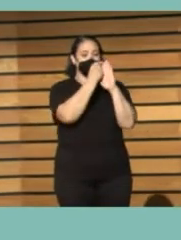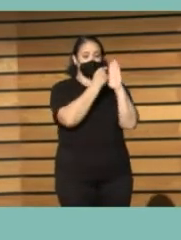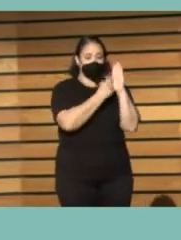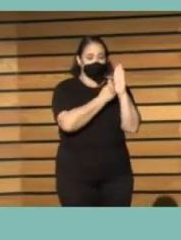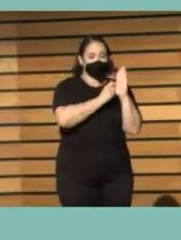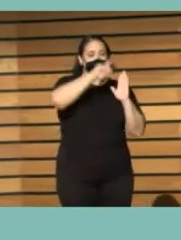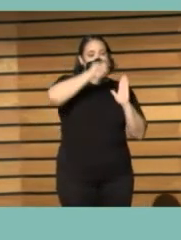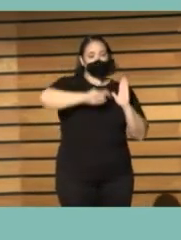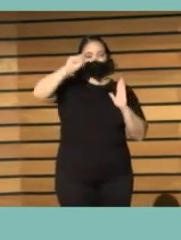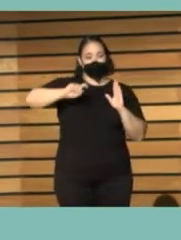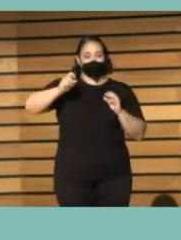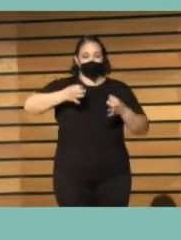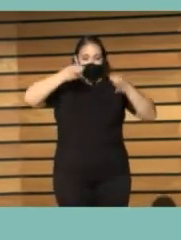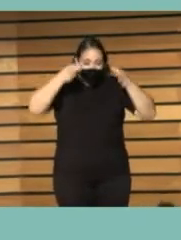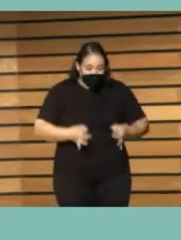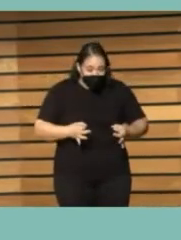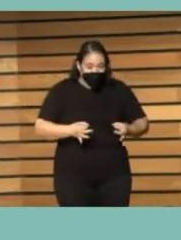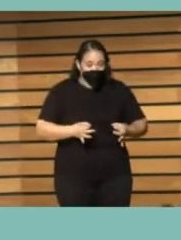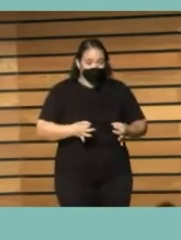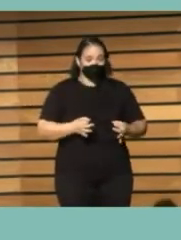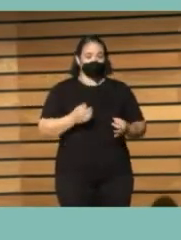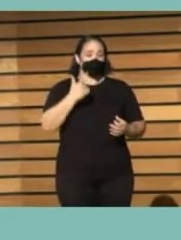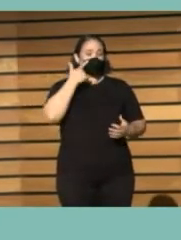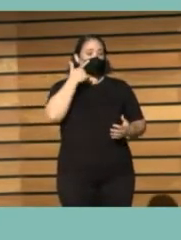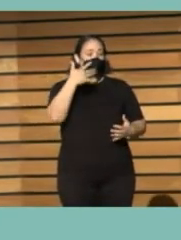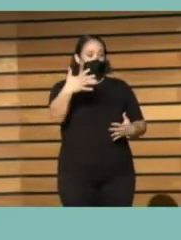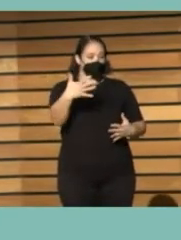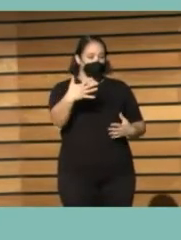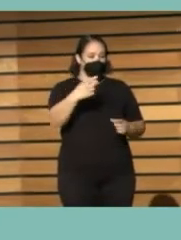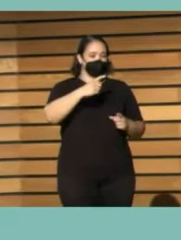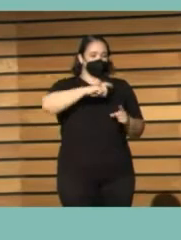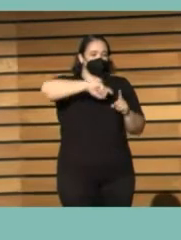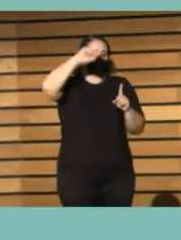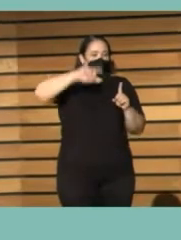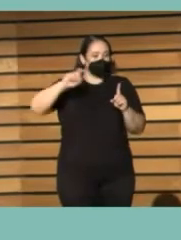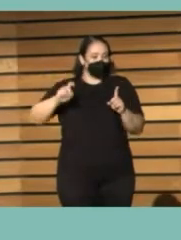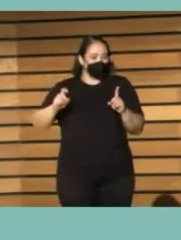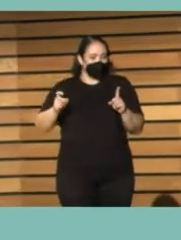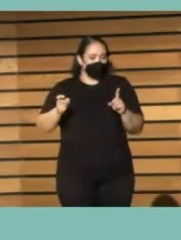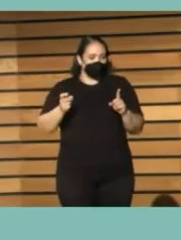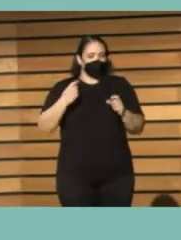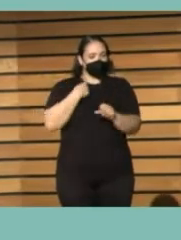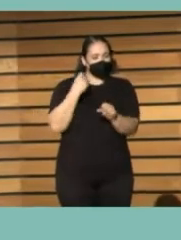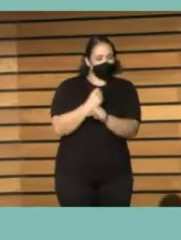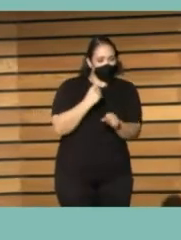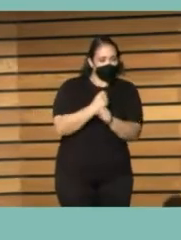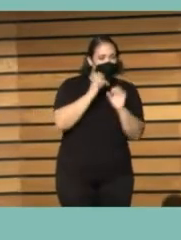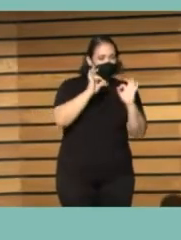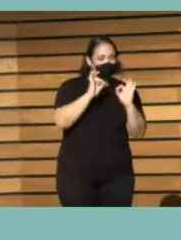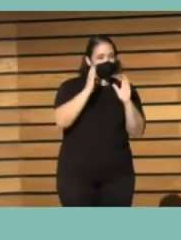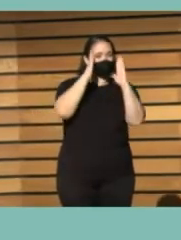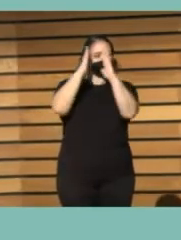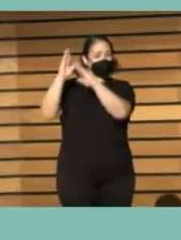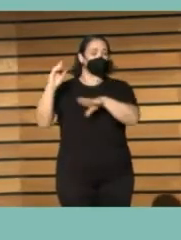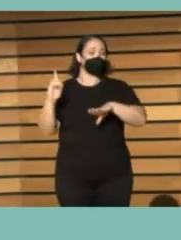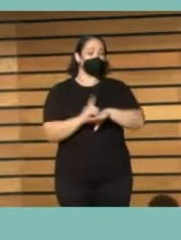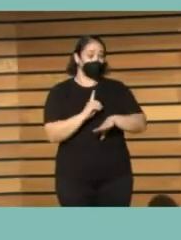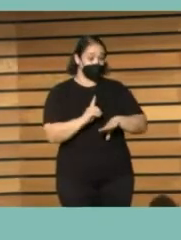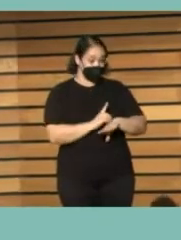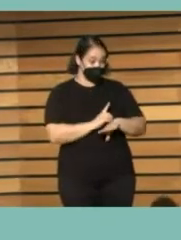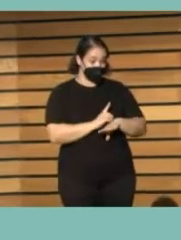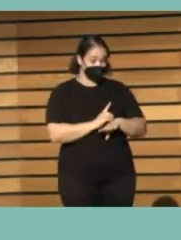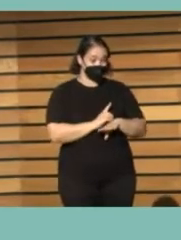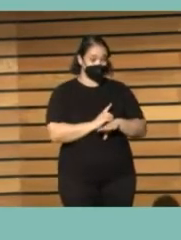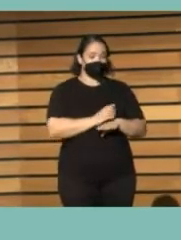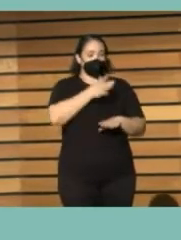estadísticas fiables. Los famosos datos, datos, datos del grupo de trabajo de Biblioteca Digital. Y bueno,